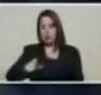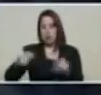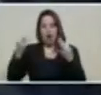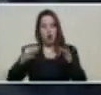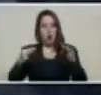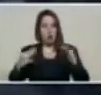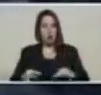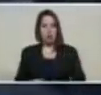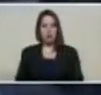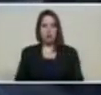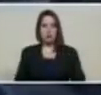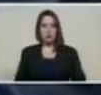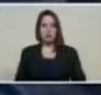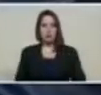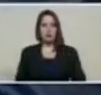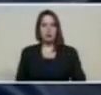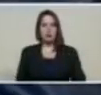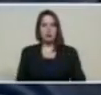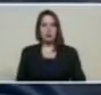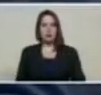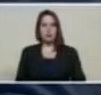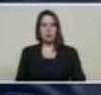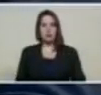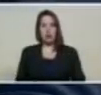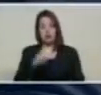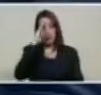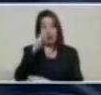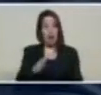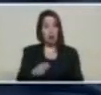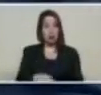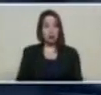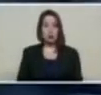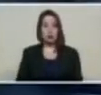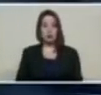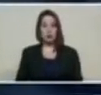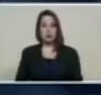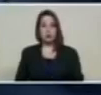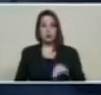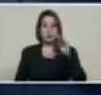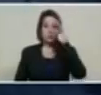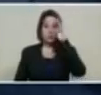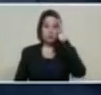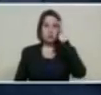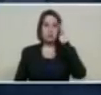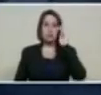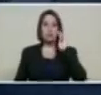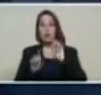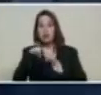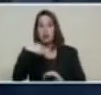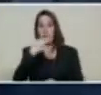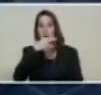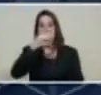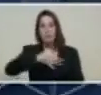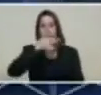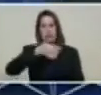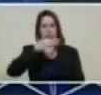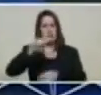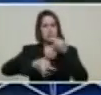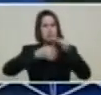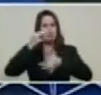de manera directa. Ya explicará nuestra